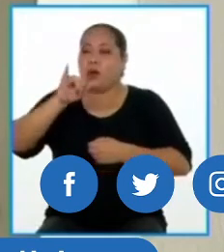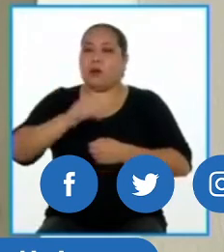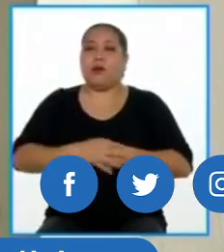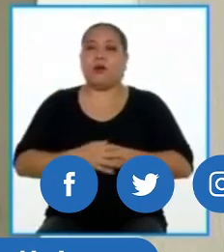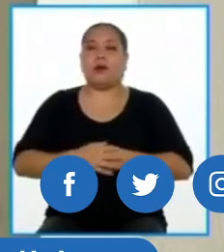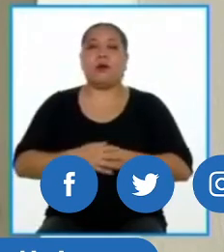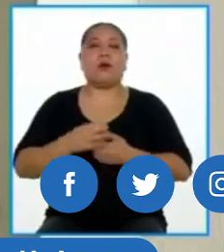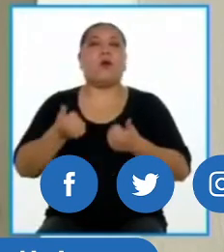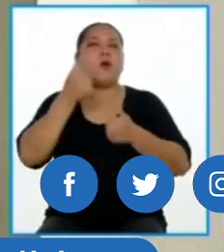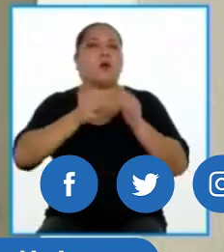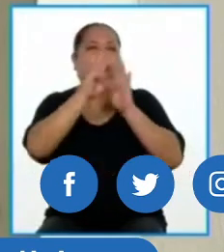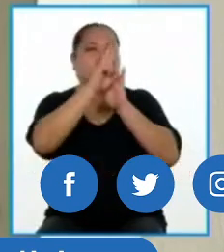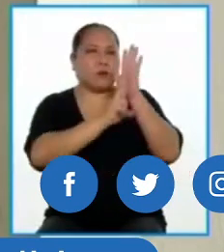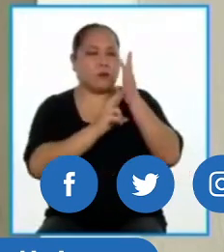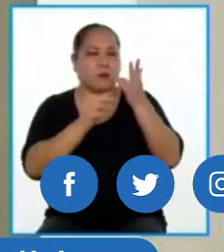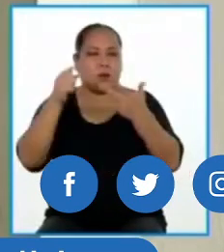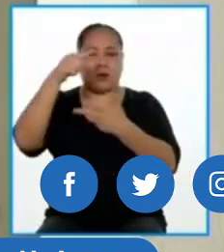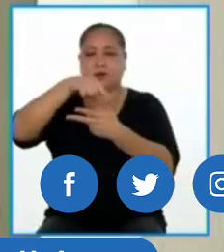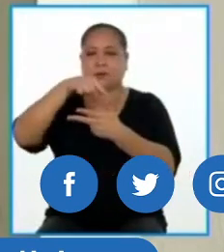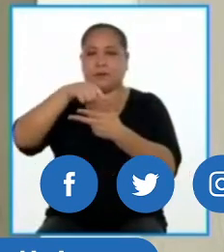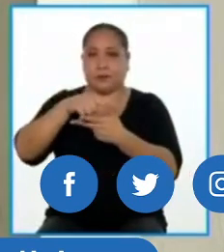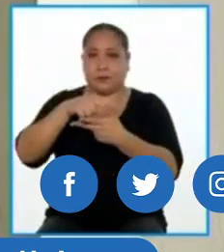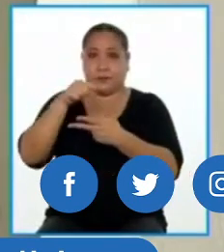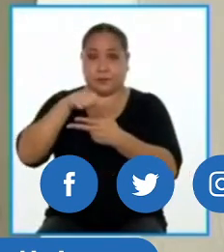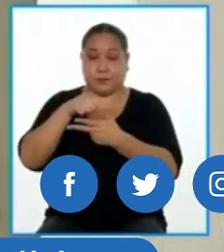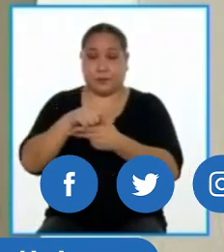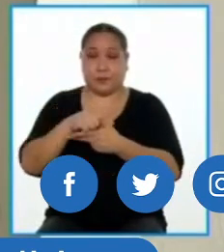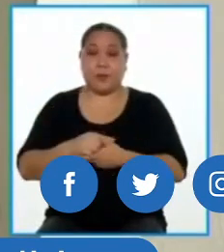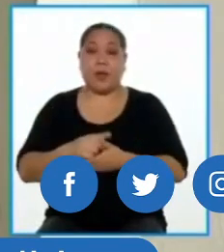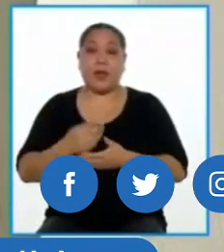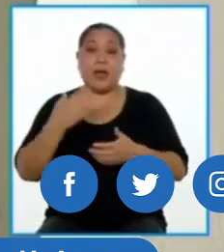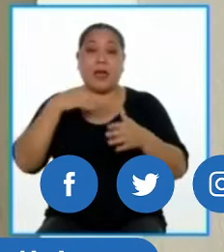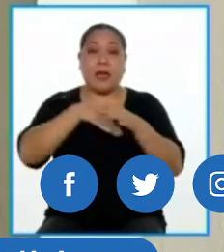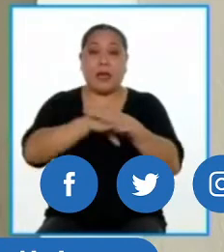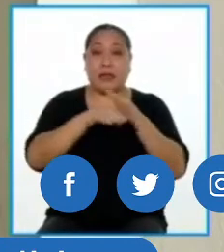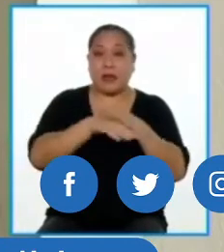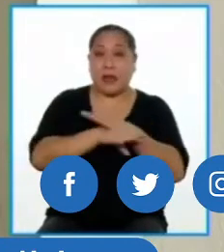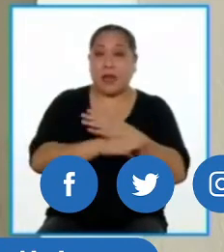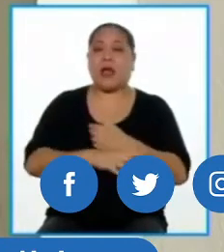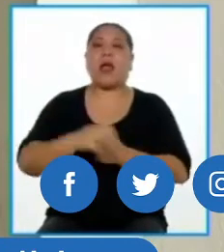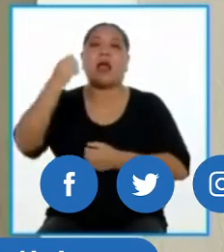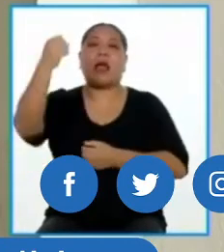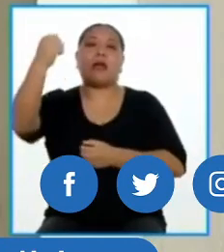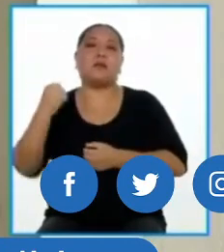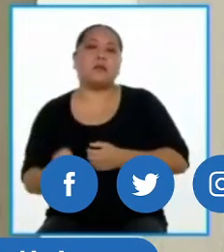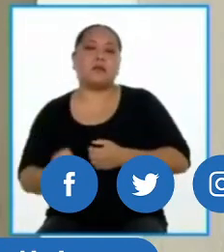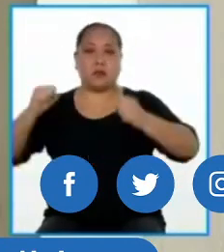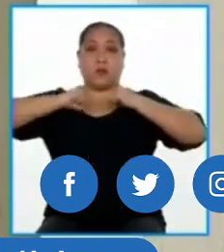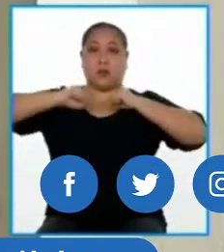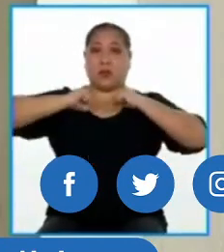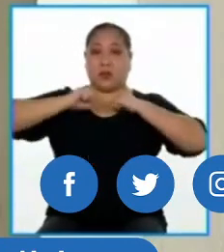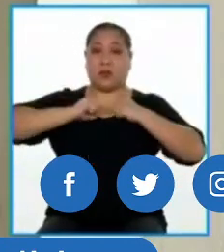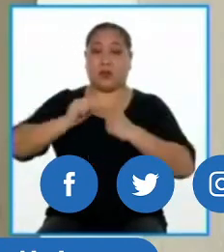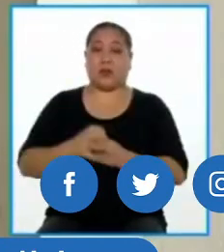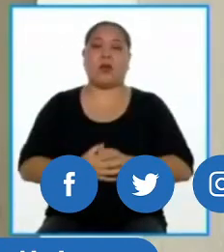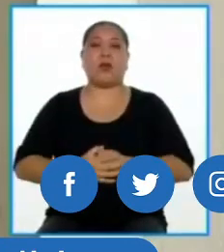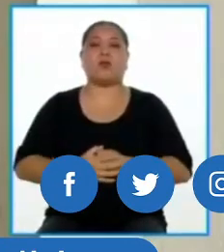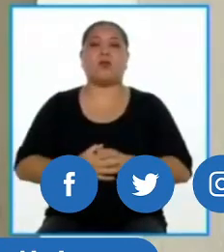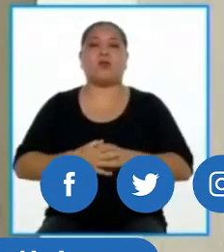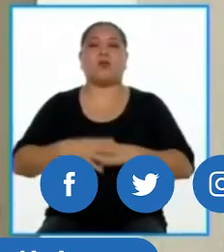son las siguientes. En cuanto a los aforos, casinos, gimnasios, cines,